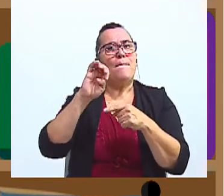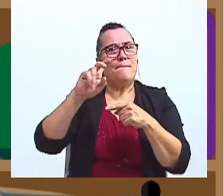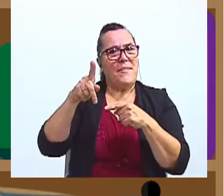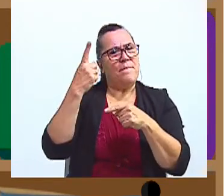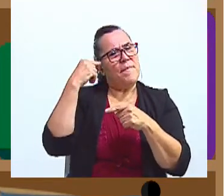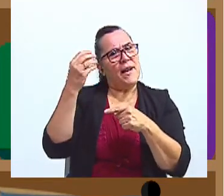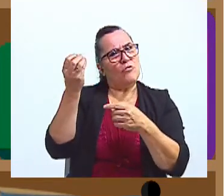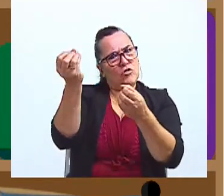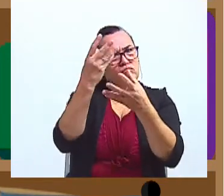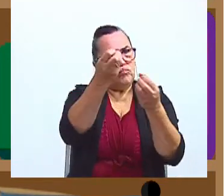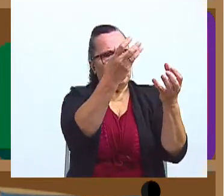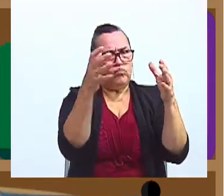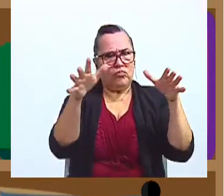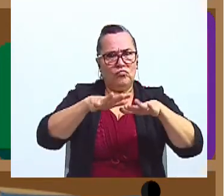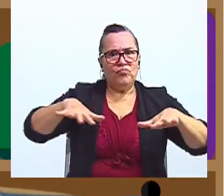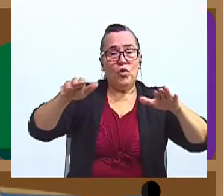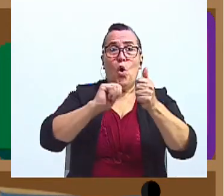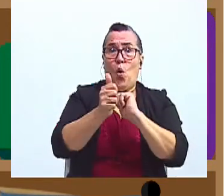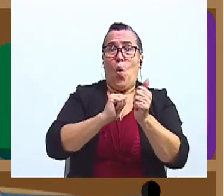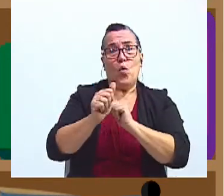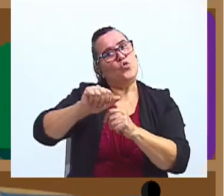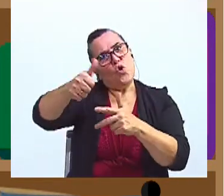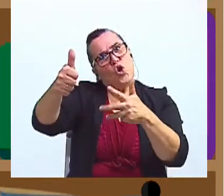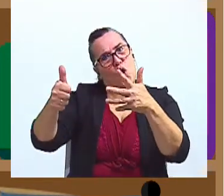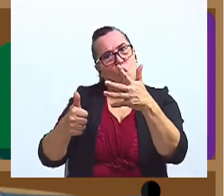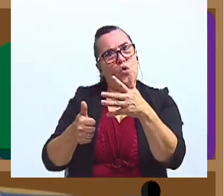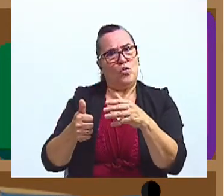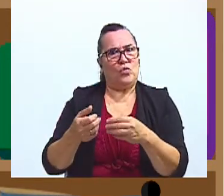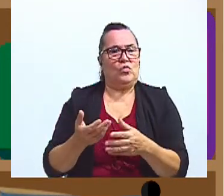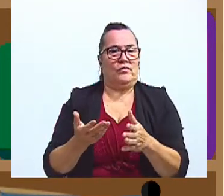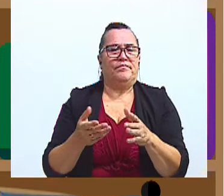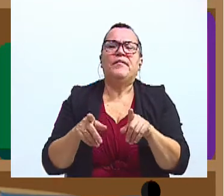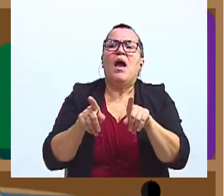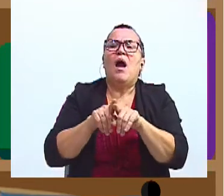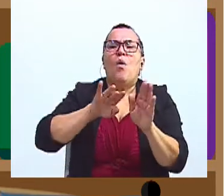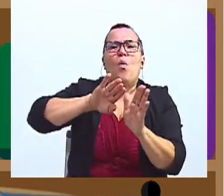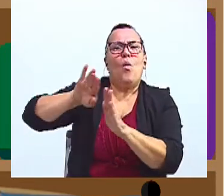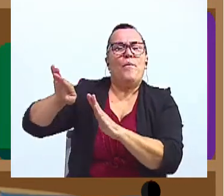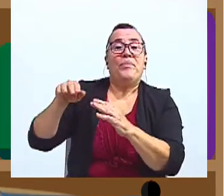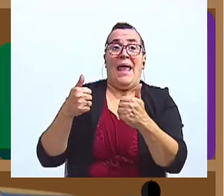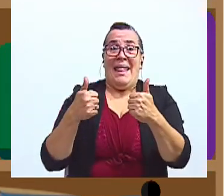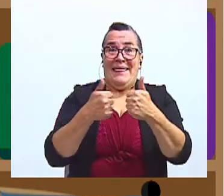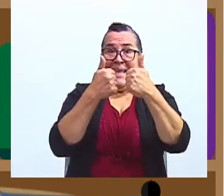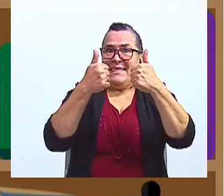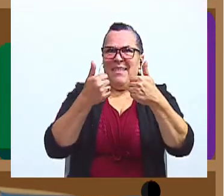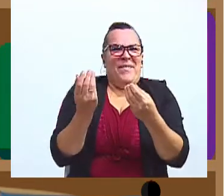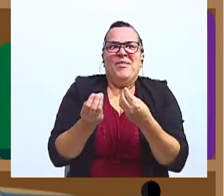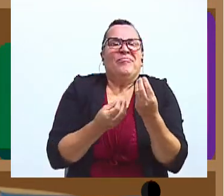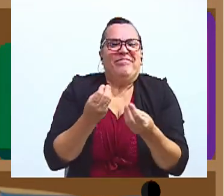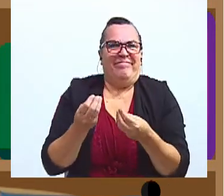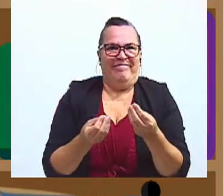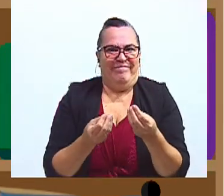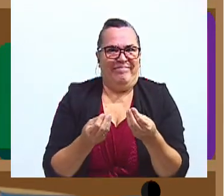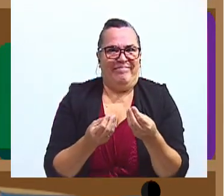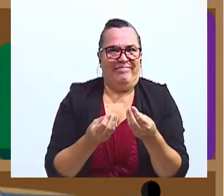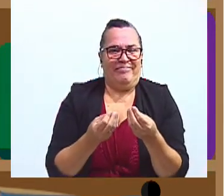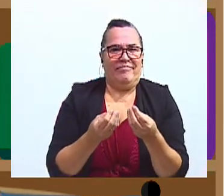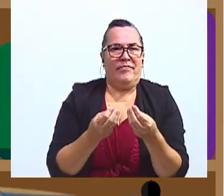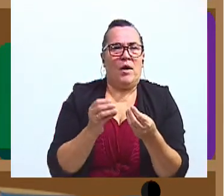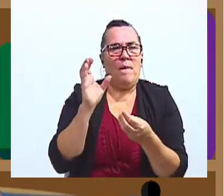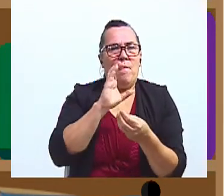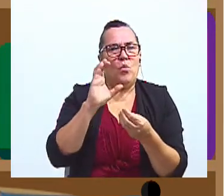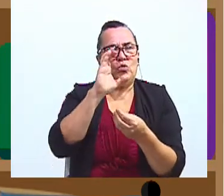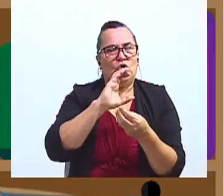que estén informados sobre este concurso y muchos otros, ¿verdad? Muy bien, ¿de qué trata el desafío? El desafío trata de encontrar en la canción